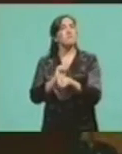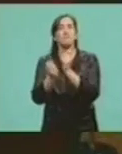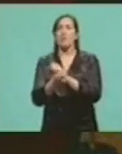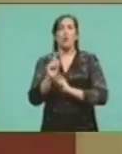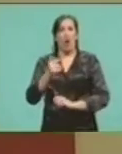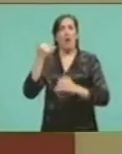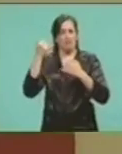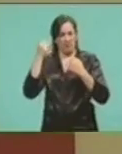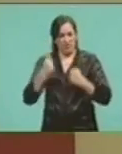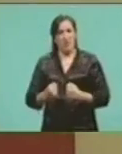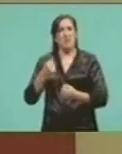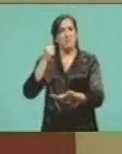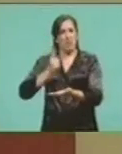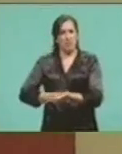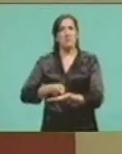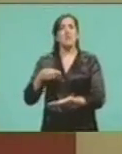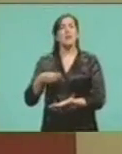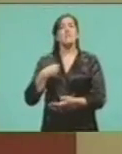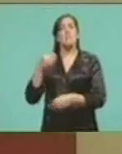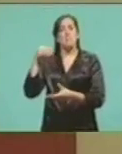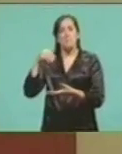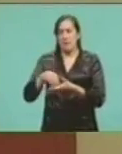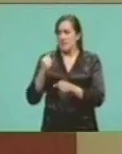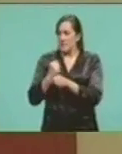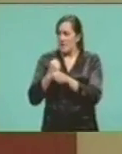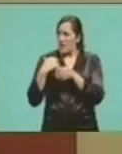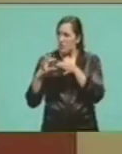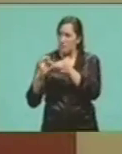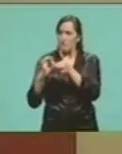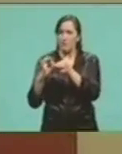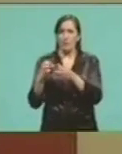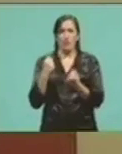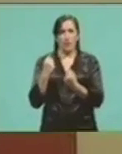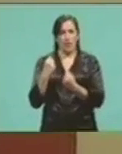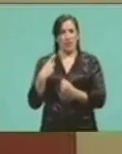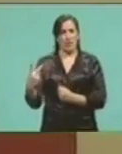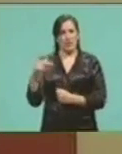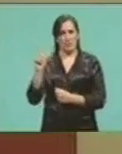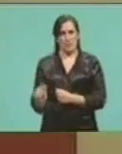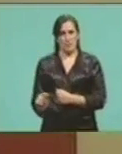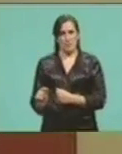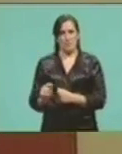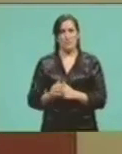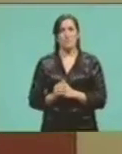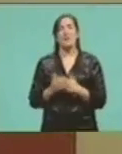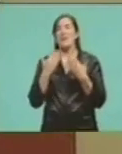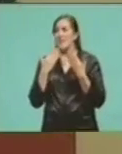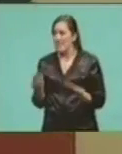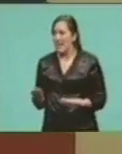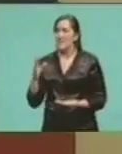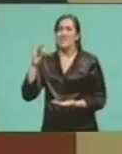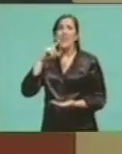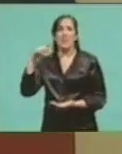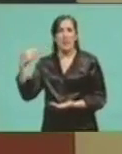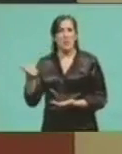Argentina de profundizar la relación entre ambos países. Muchas gracias Dilma, muchas